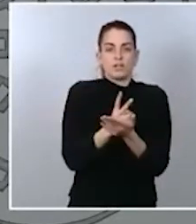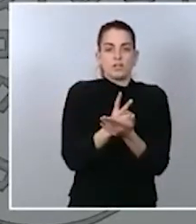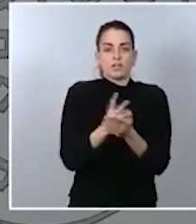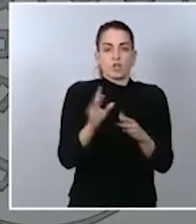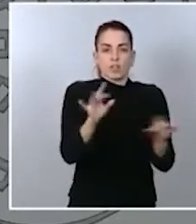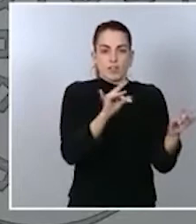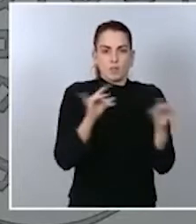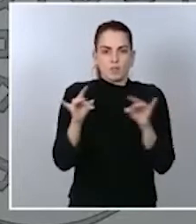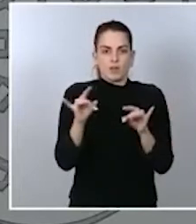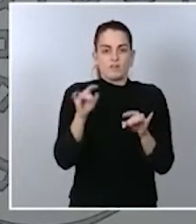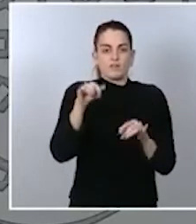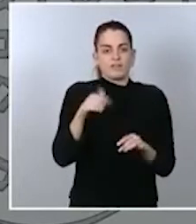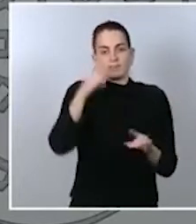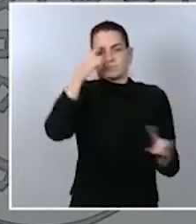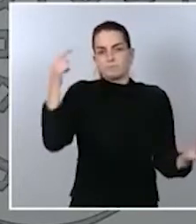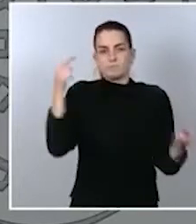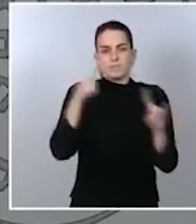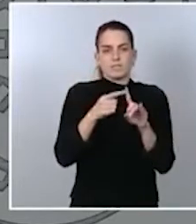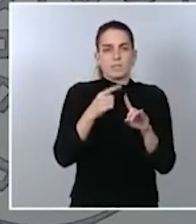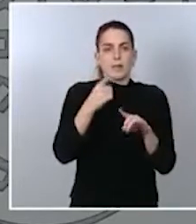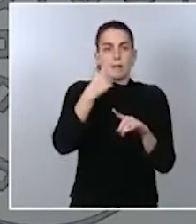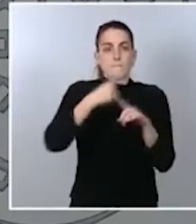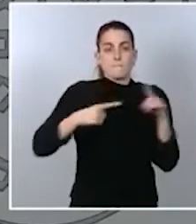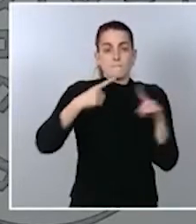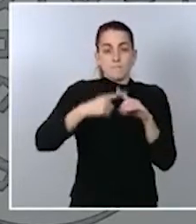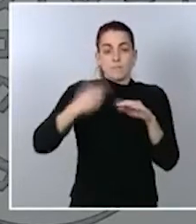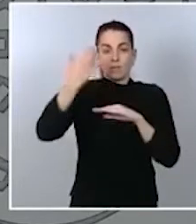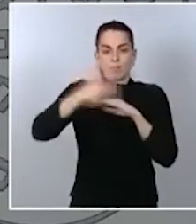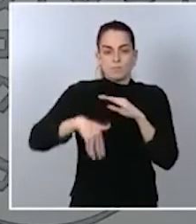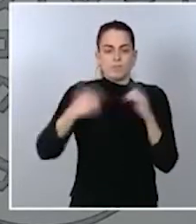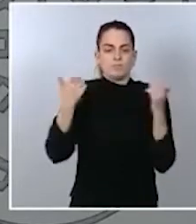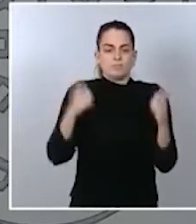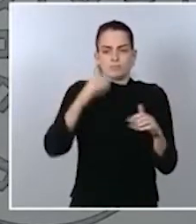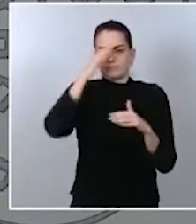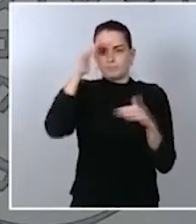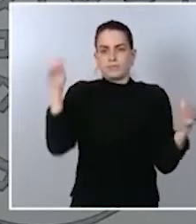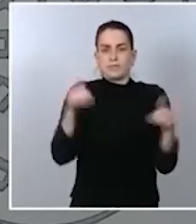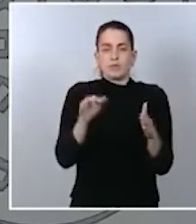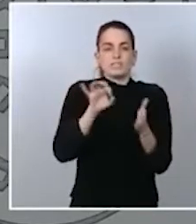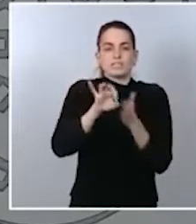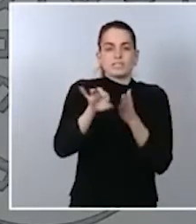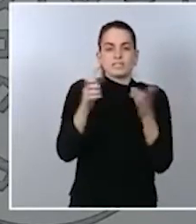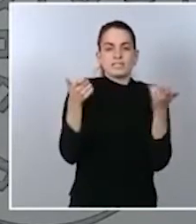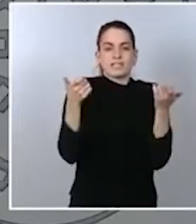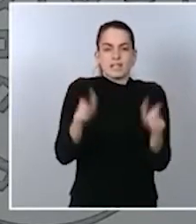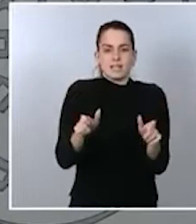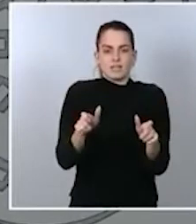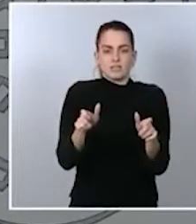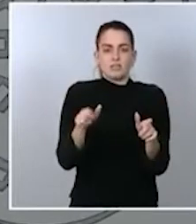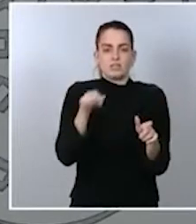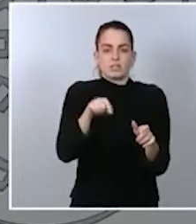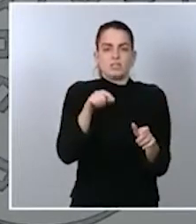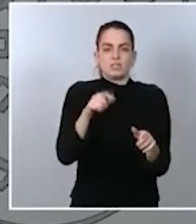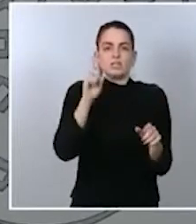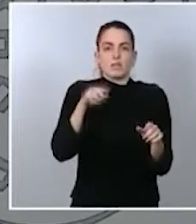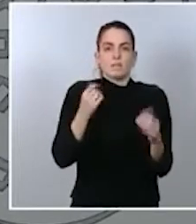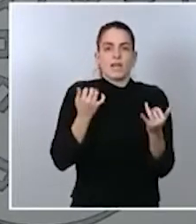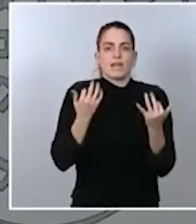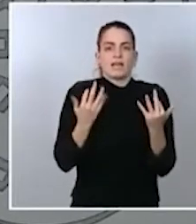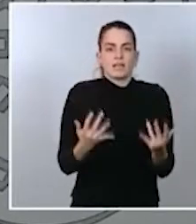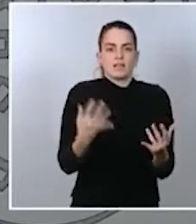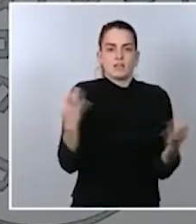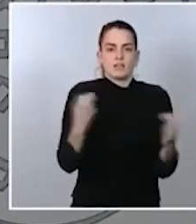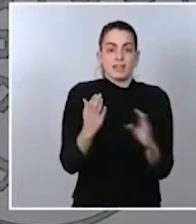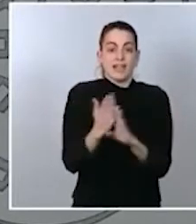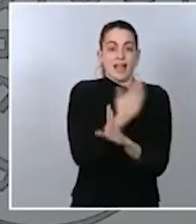medio plazo sobre un sector tan importante como el sector energético entre ellas agilizando este anteproyecto de ley